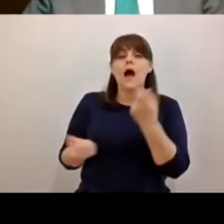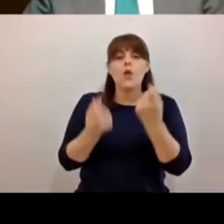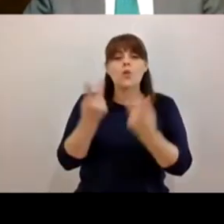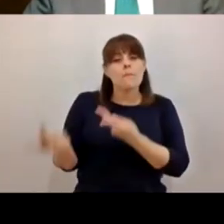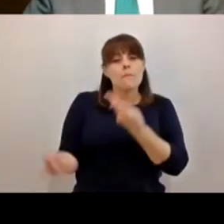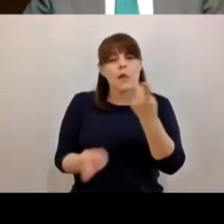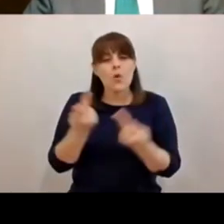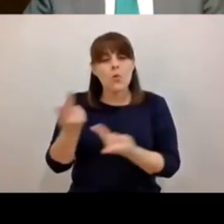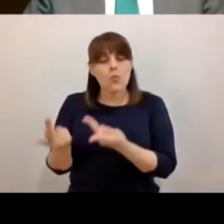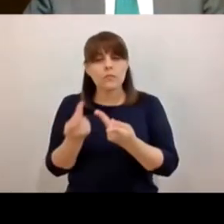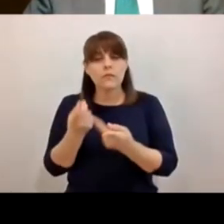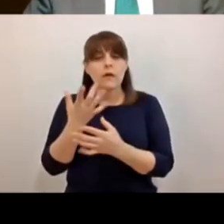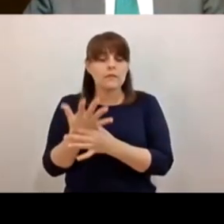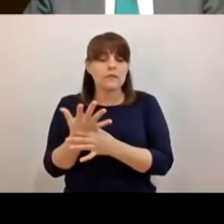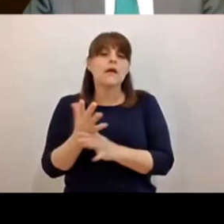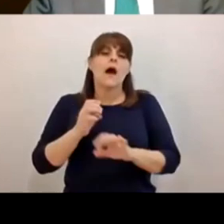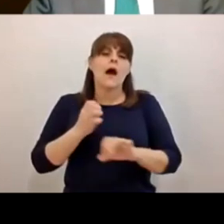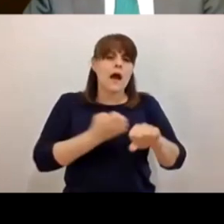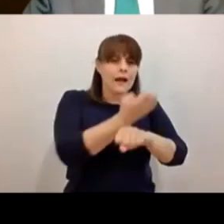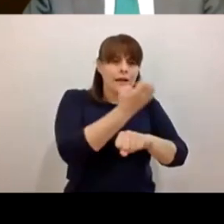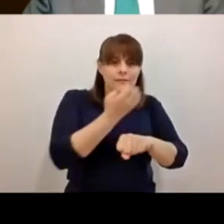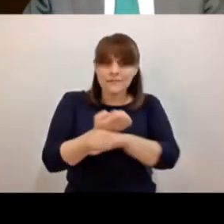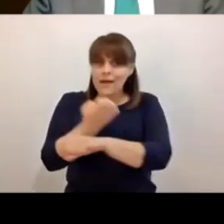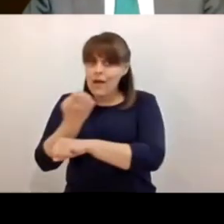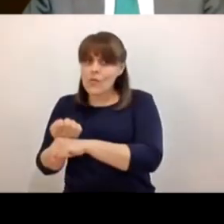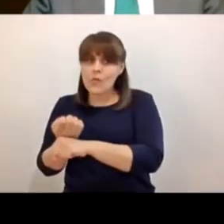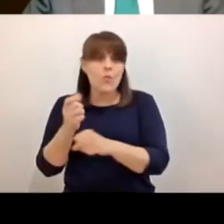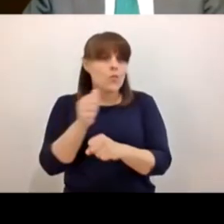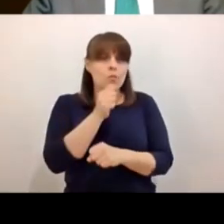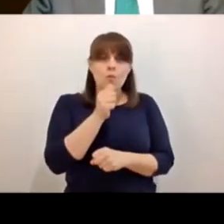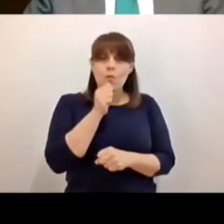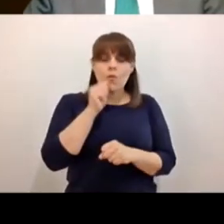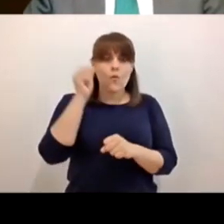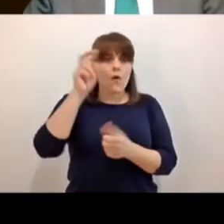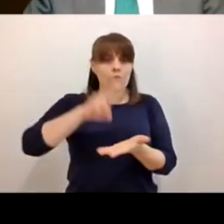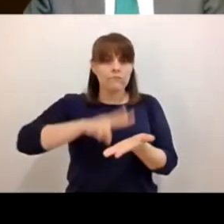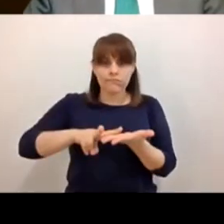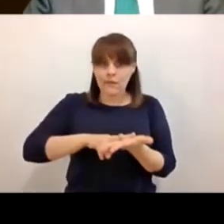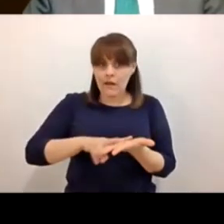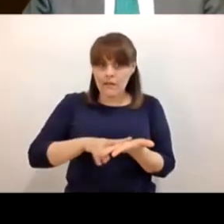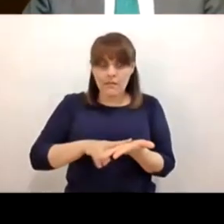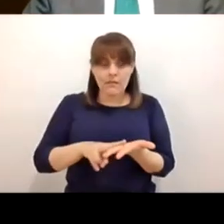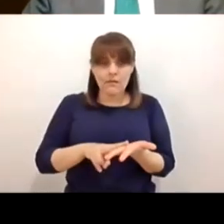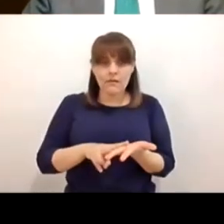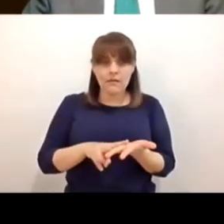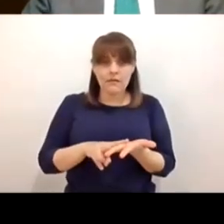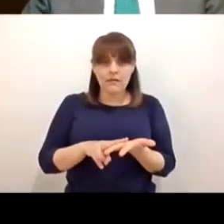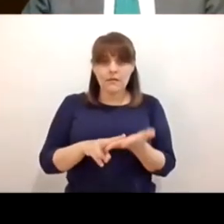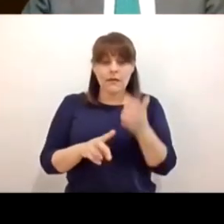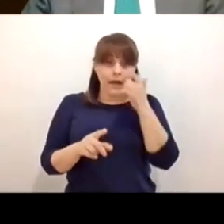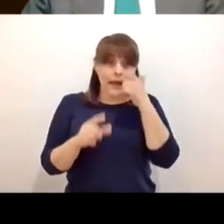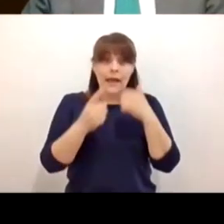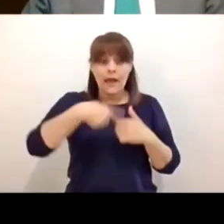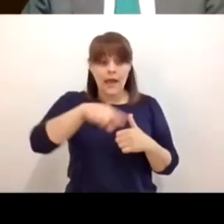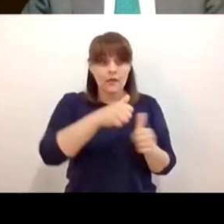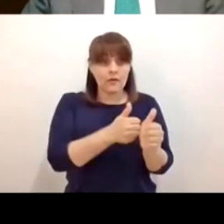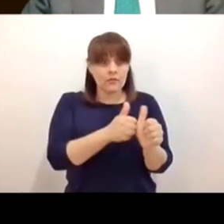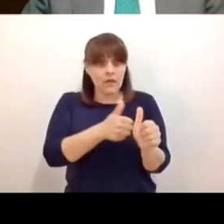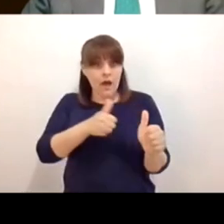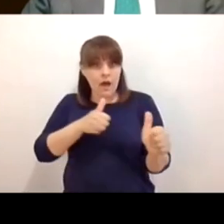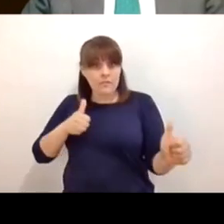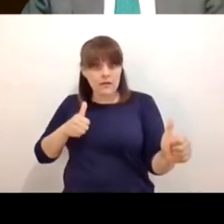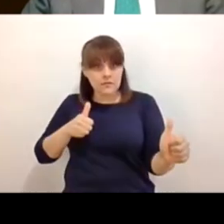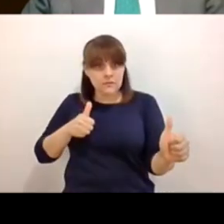dicen bueno los estados que no estén en verde se van a rezagar respecto a los demás estados en términos